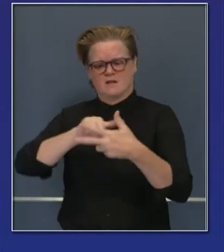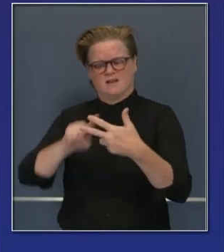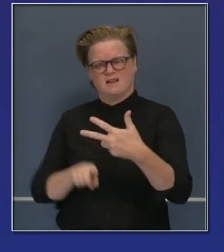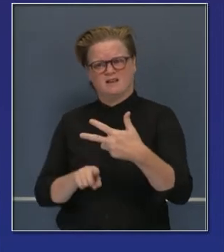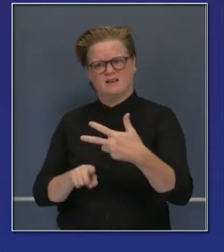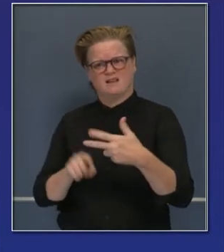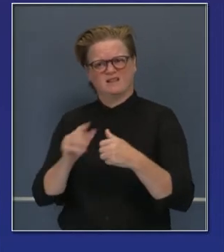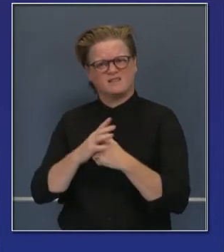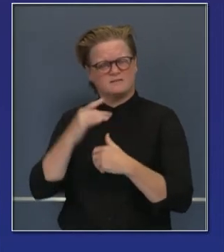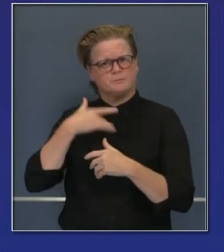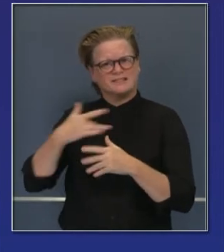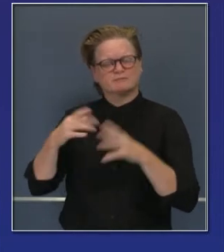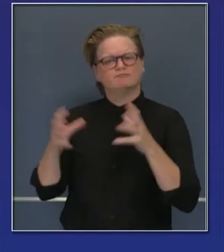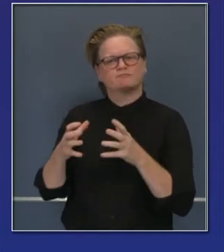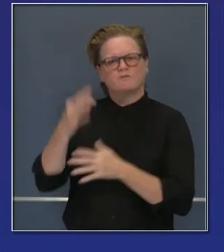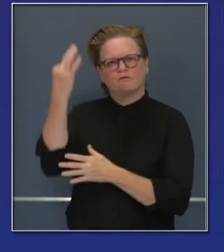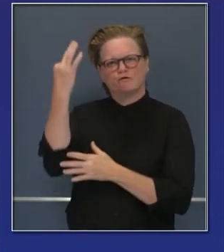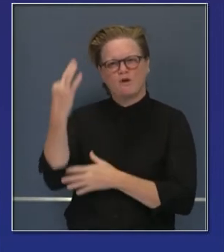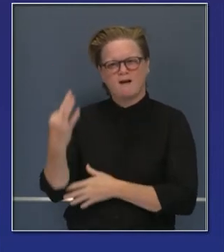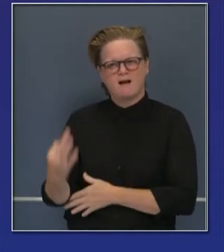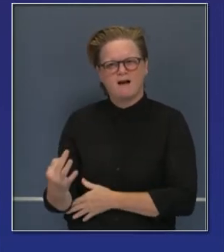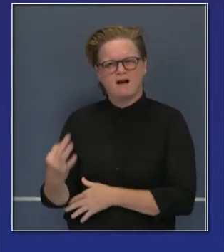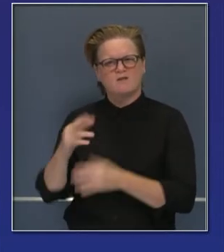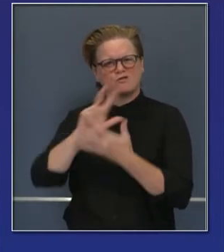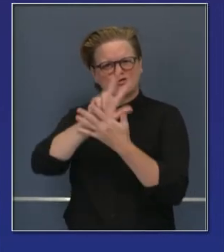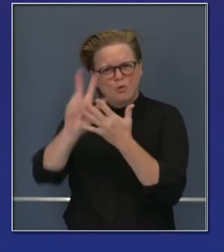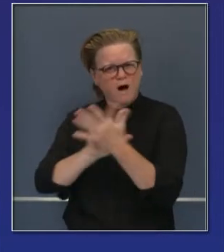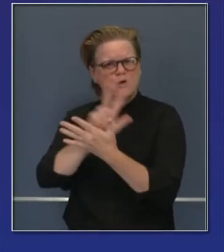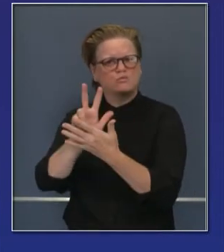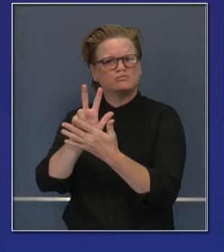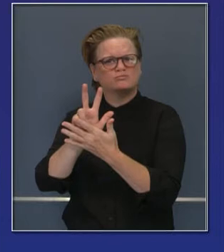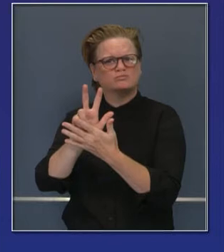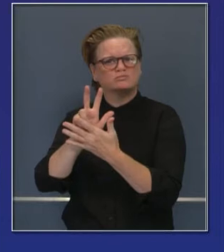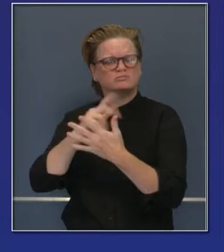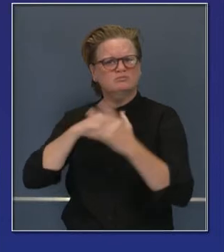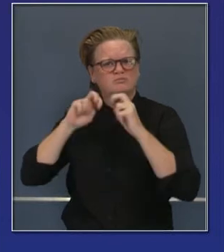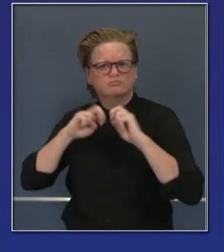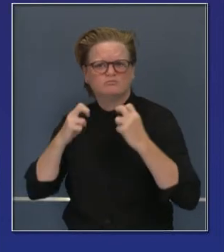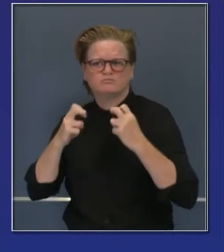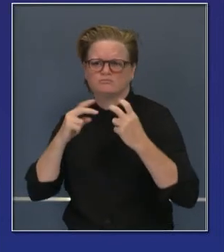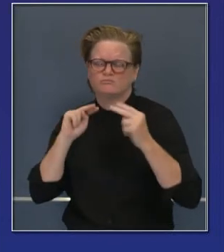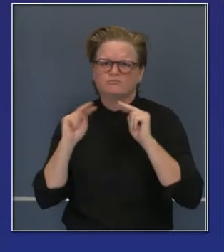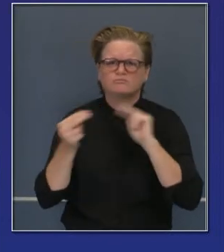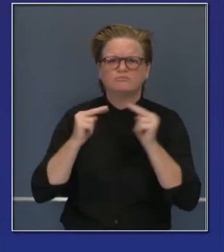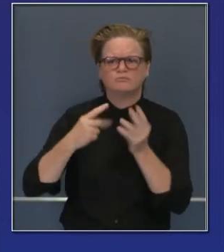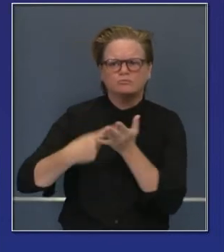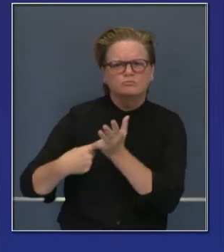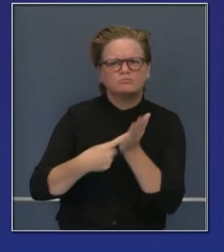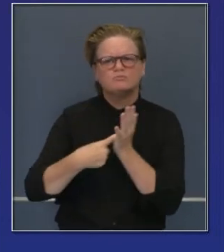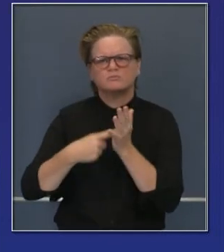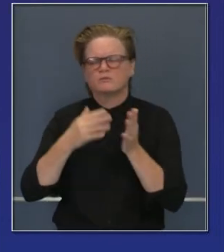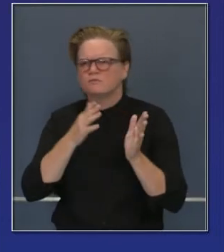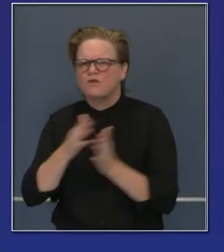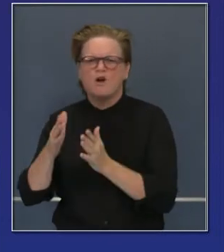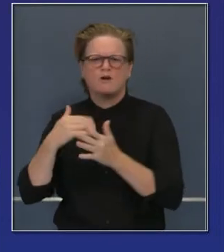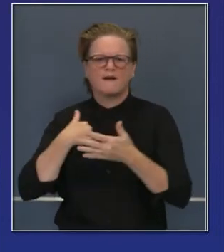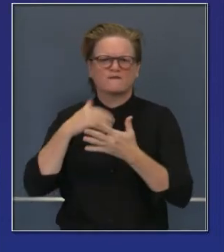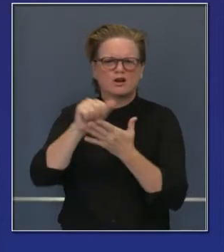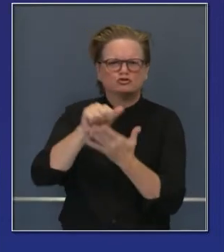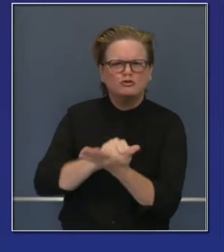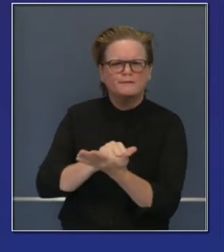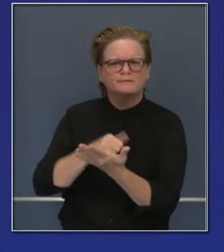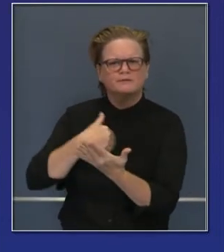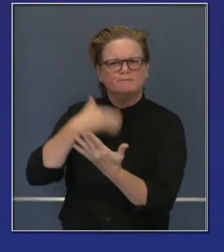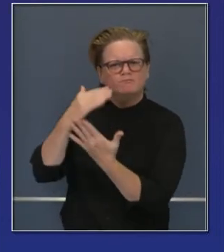Y es un grupo muy dinámico, muy involucrado. Y tenemos un grupo increíble,